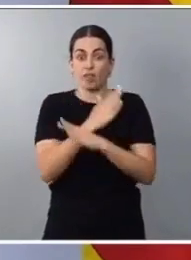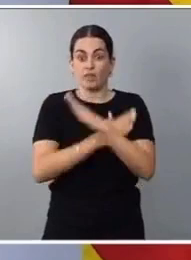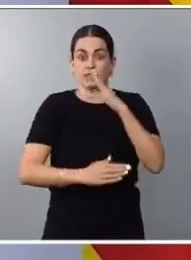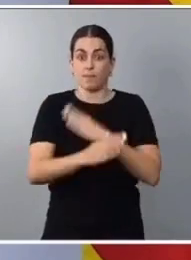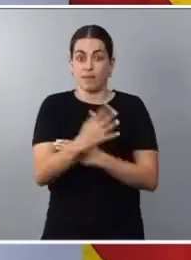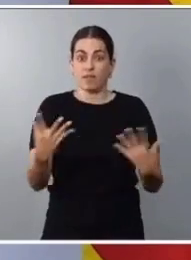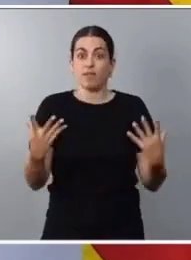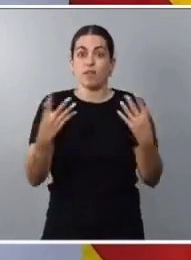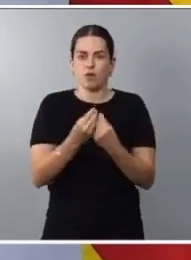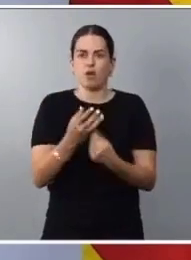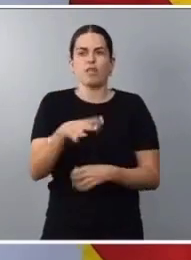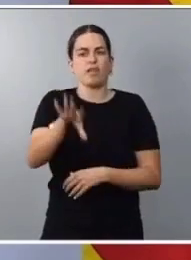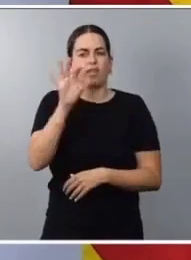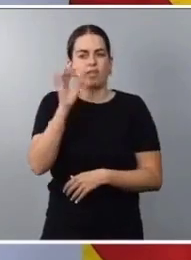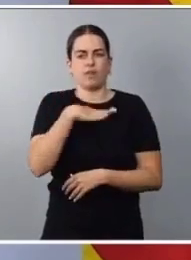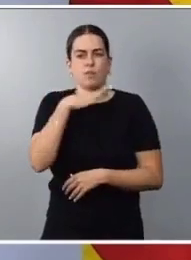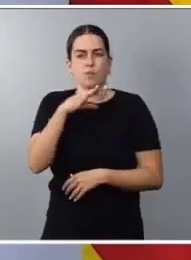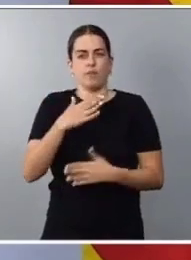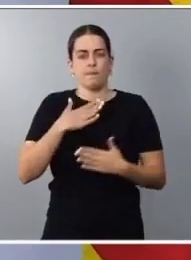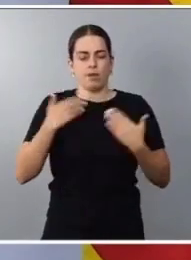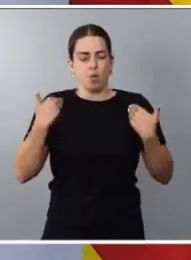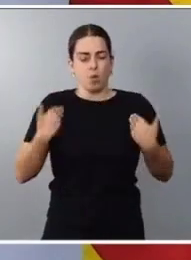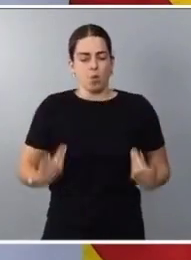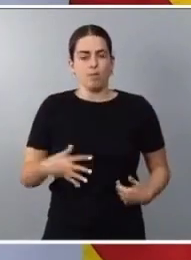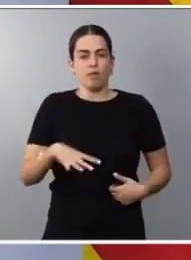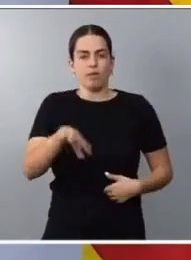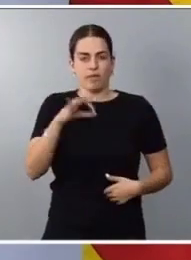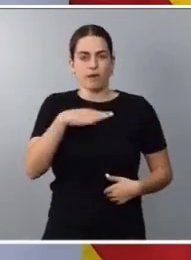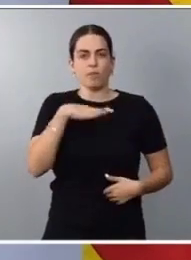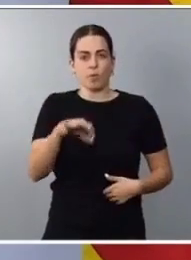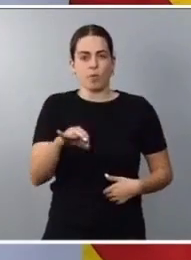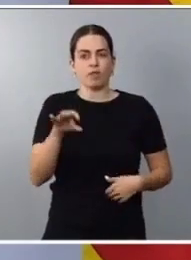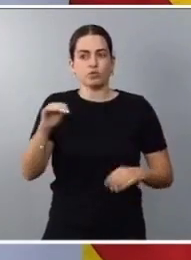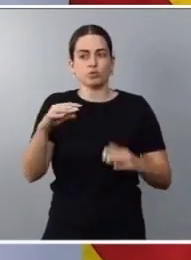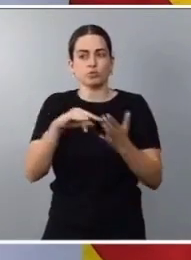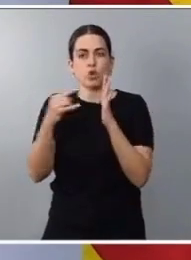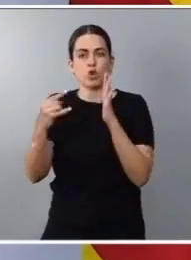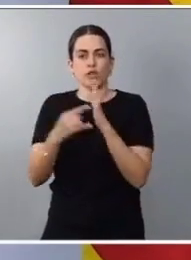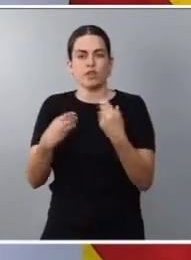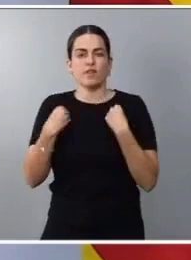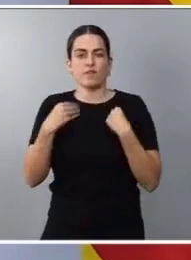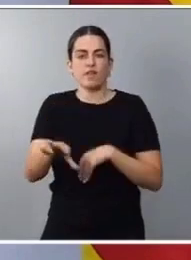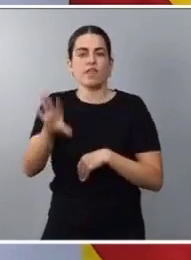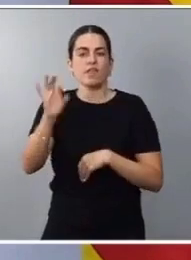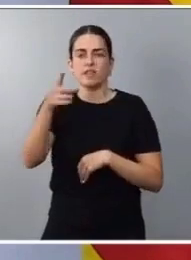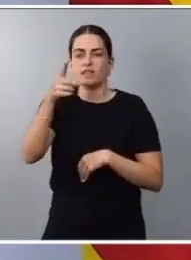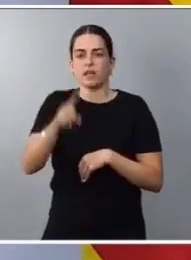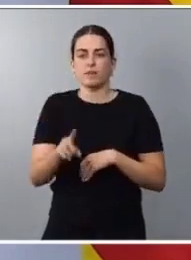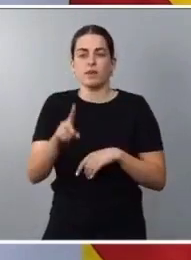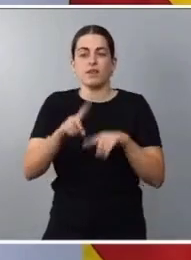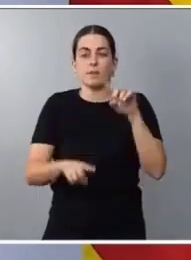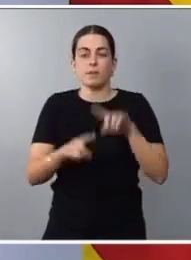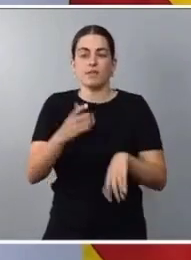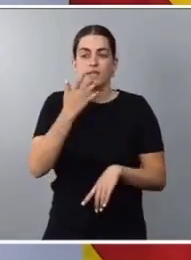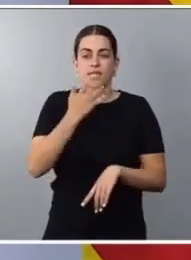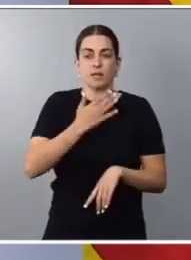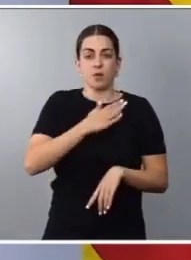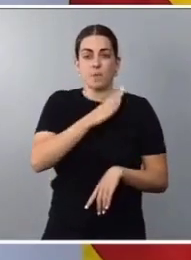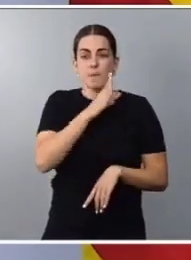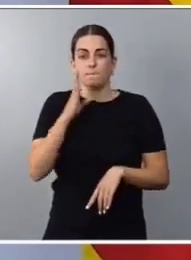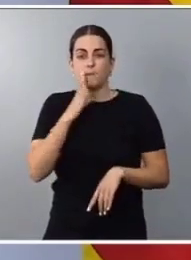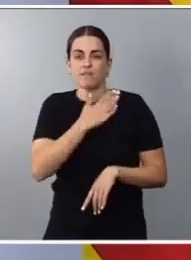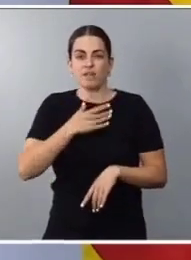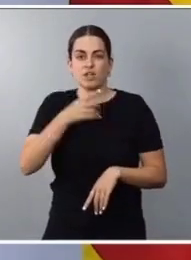decidir sobre sus cuerpos, por tanto, también sobre sus proyectos de vida y sobre su maternidad. Eliminamos el